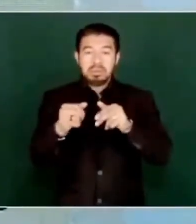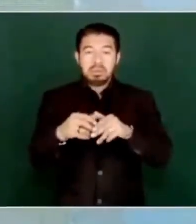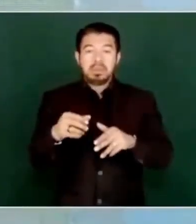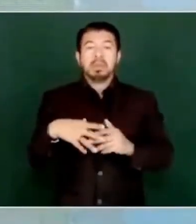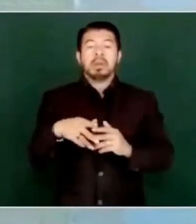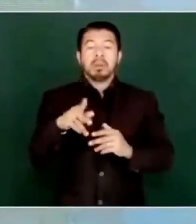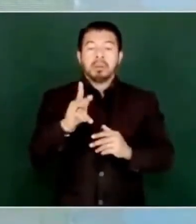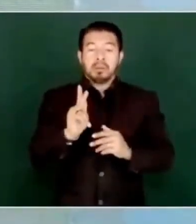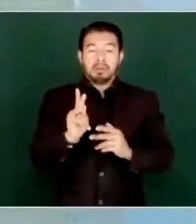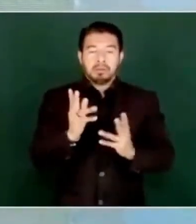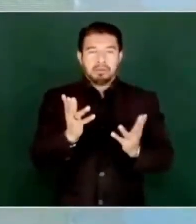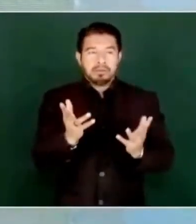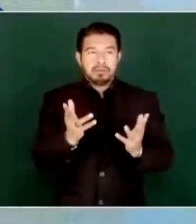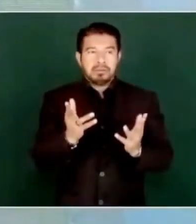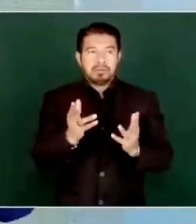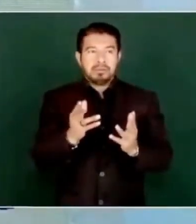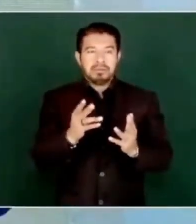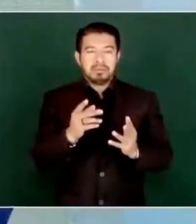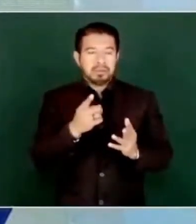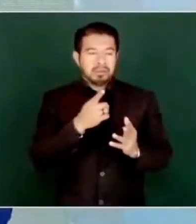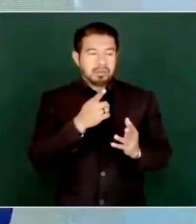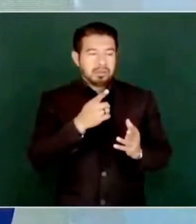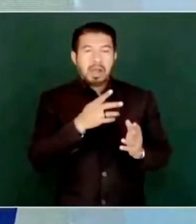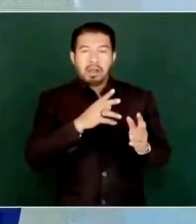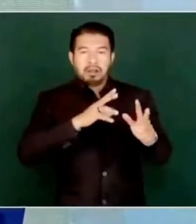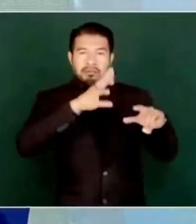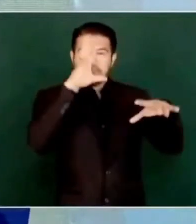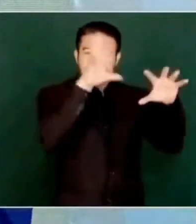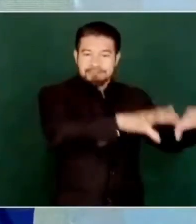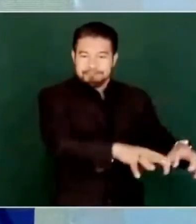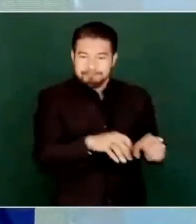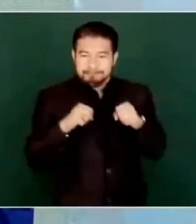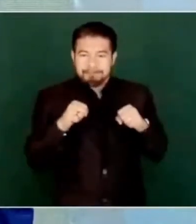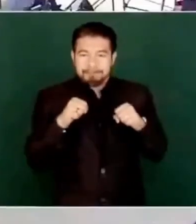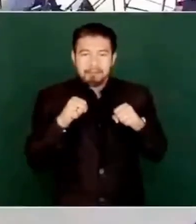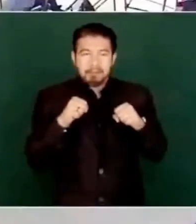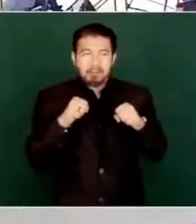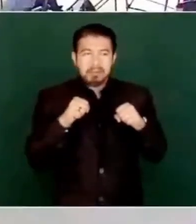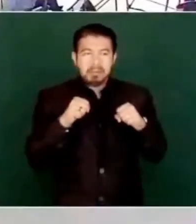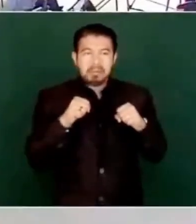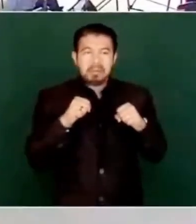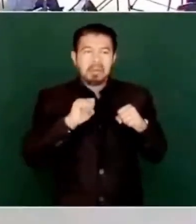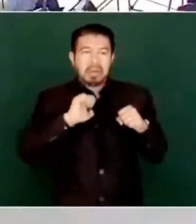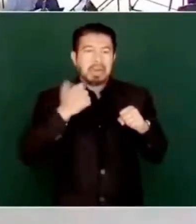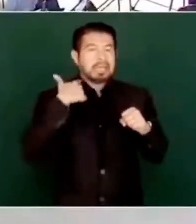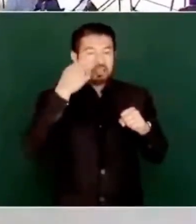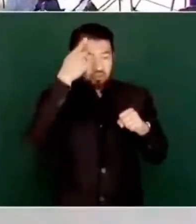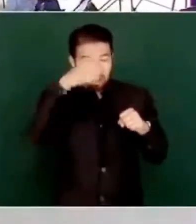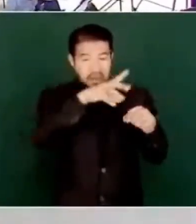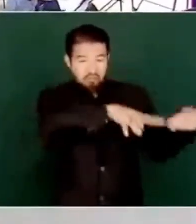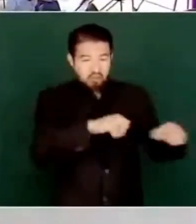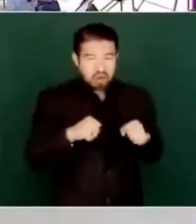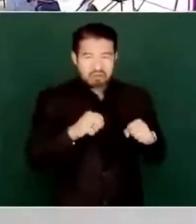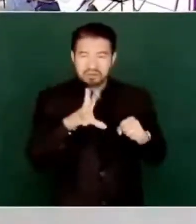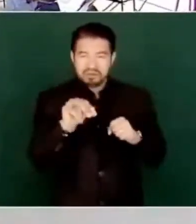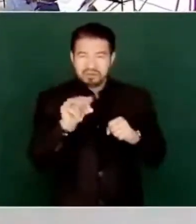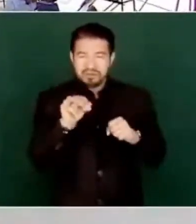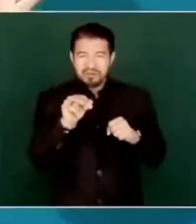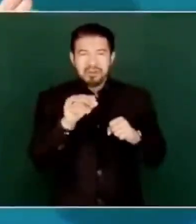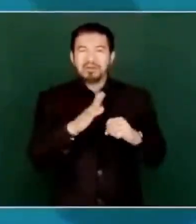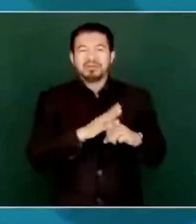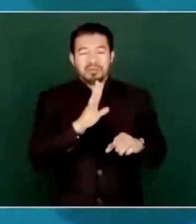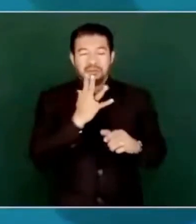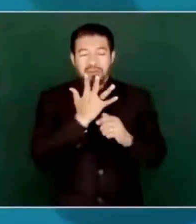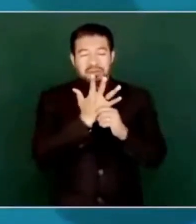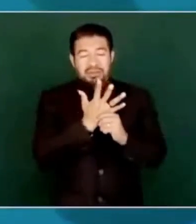trataría de una expropiación, sino de hacer uso de un derecho que ya